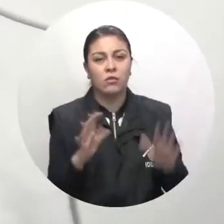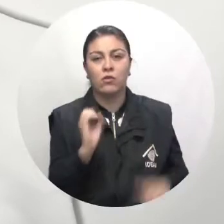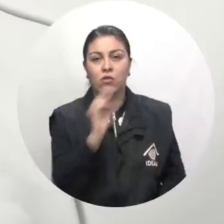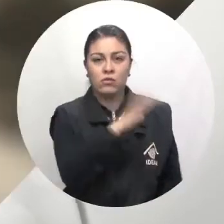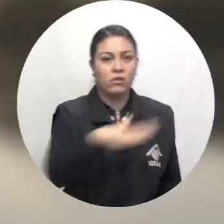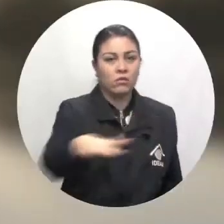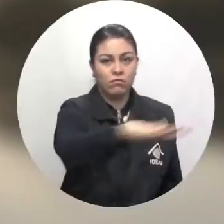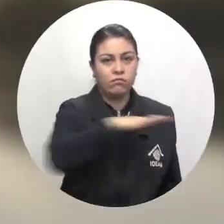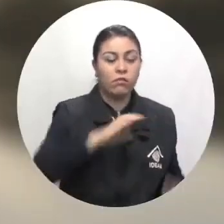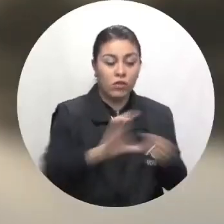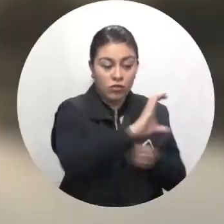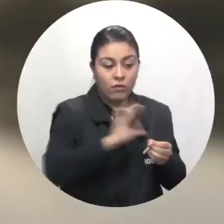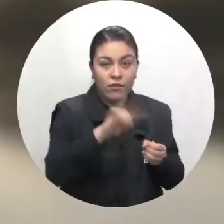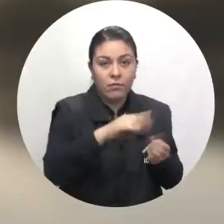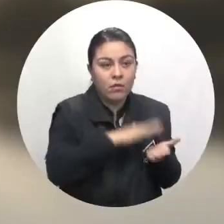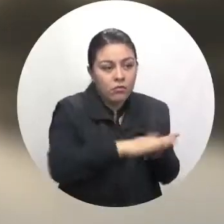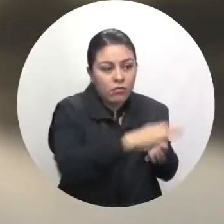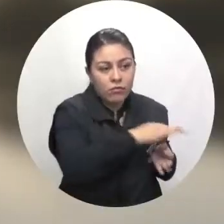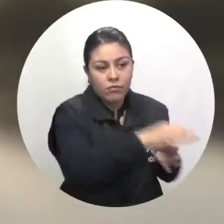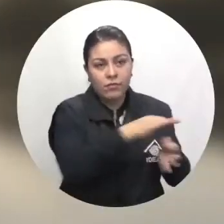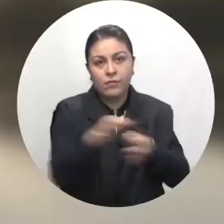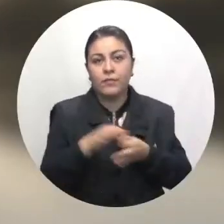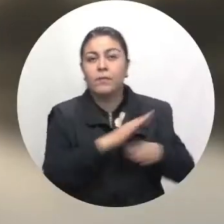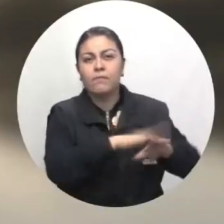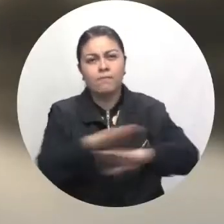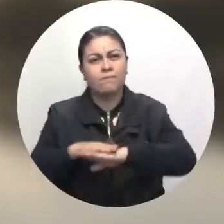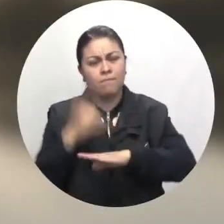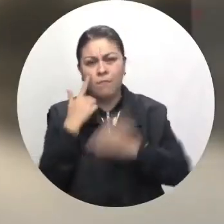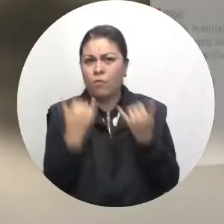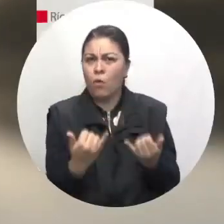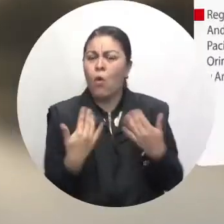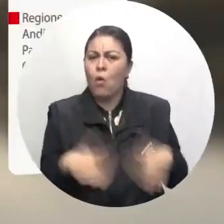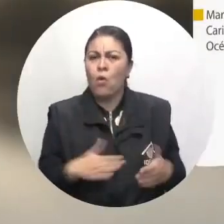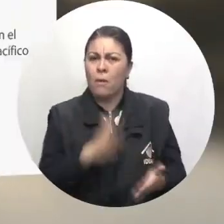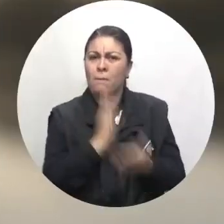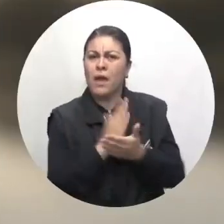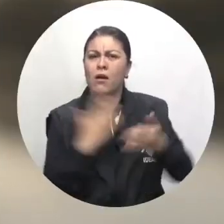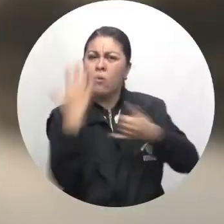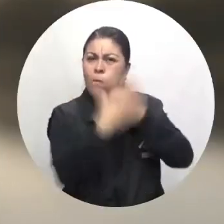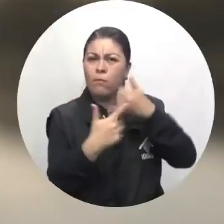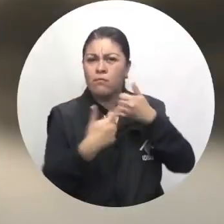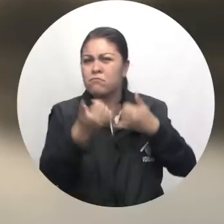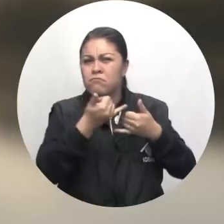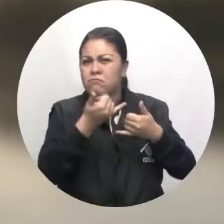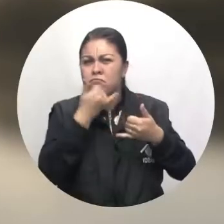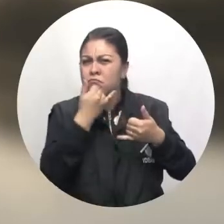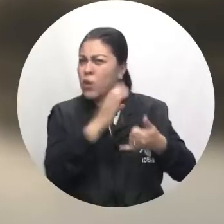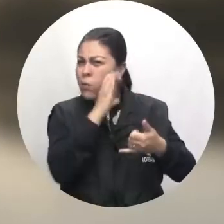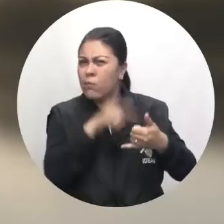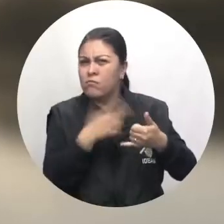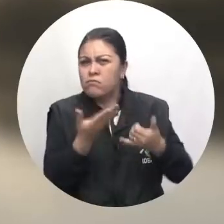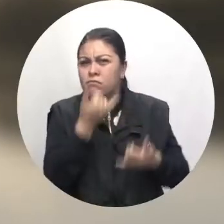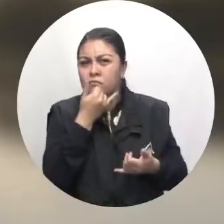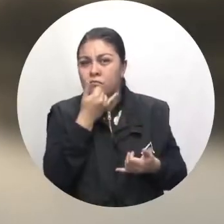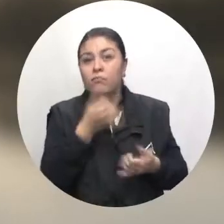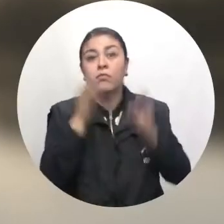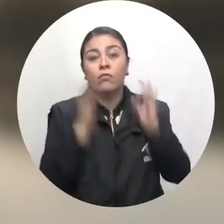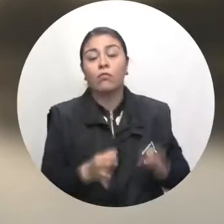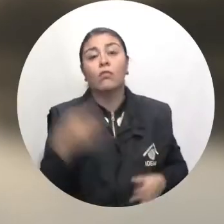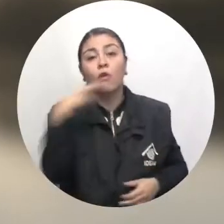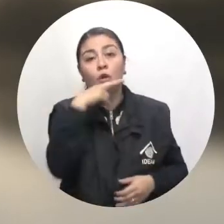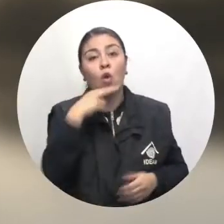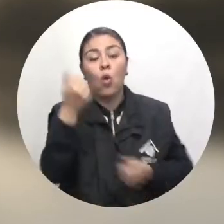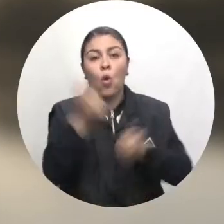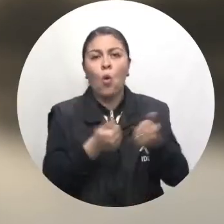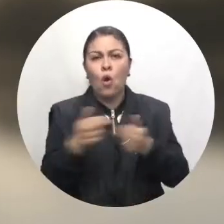occidente de la capital y la sabana. Ahora, mucha atención a las principales alertas para hoy a nivel nacional. Alerta roja por